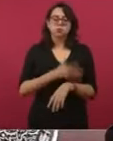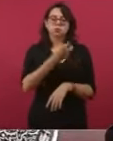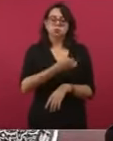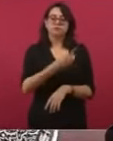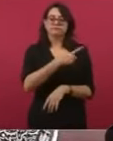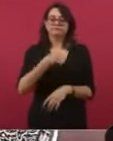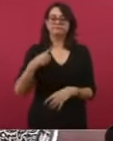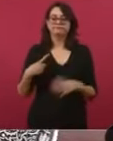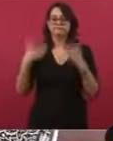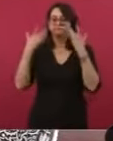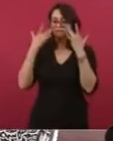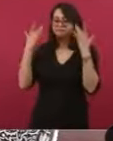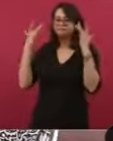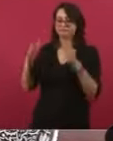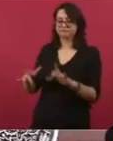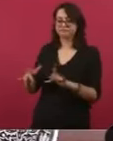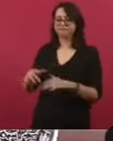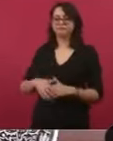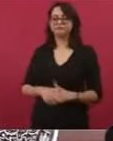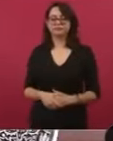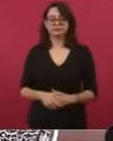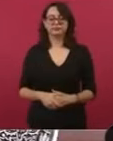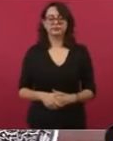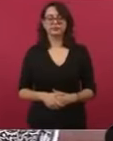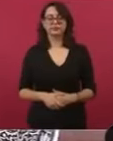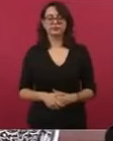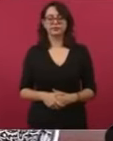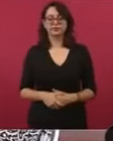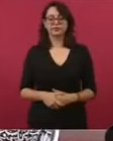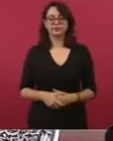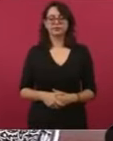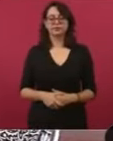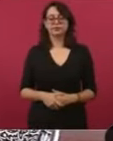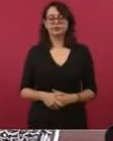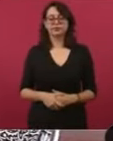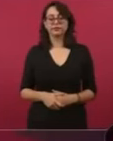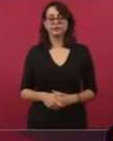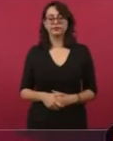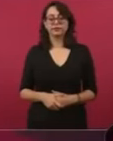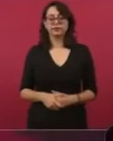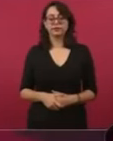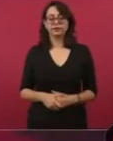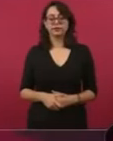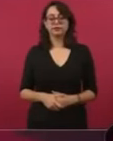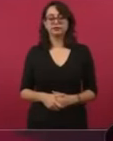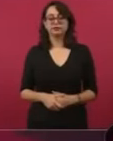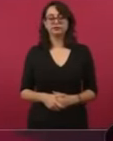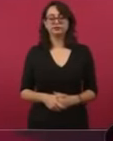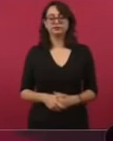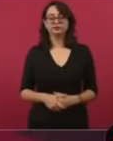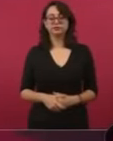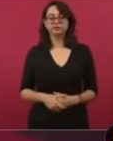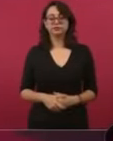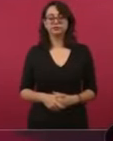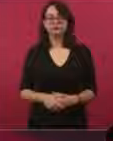Aun cuando mi función es otra,